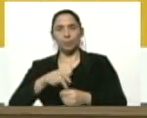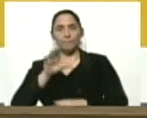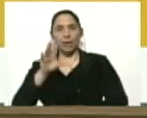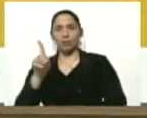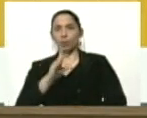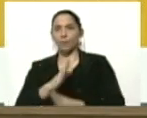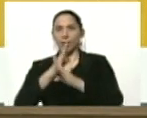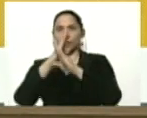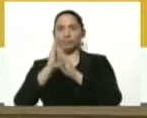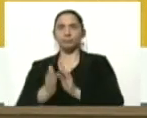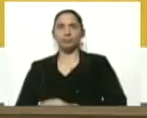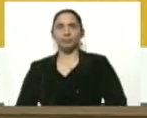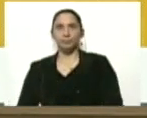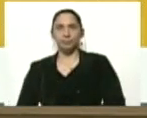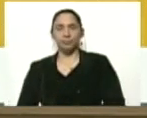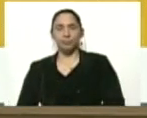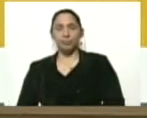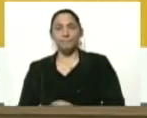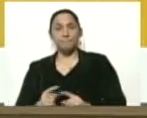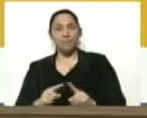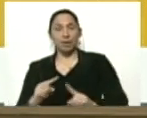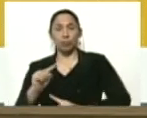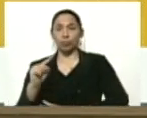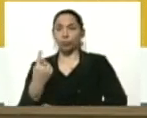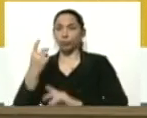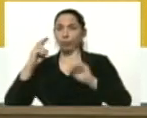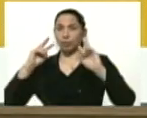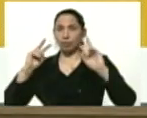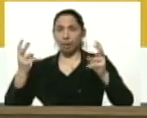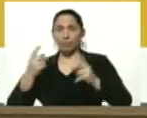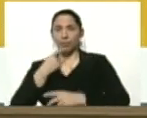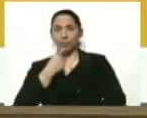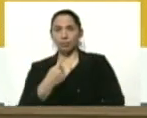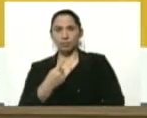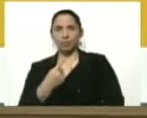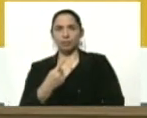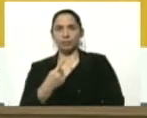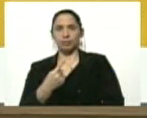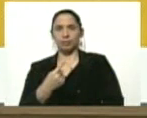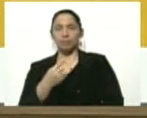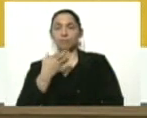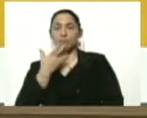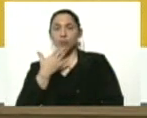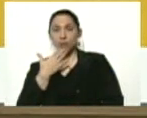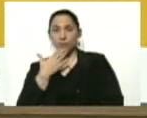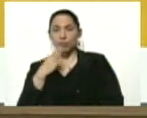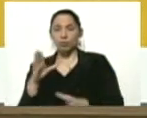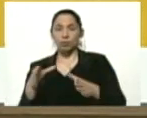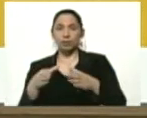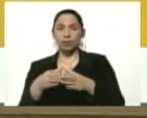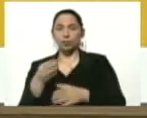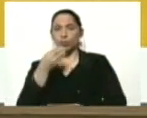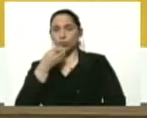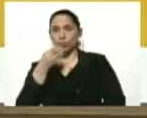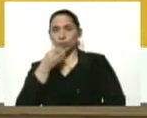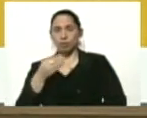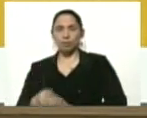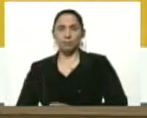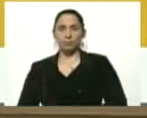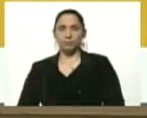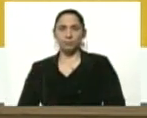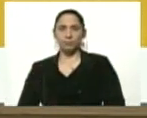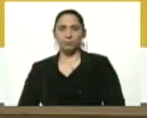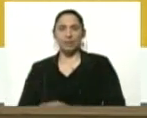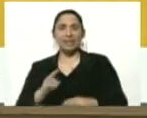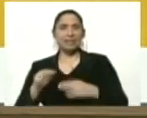no se detenga. Pero uno de los temas que señalaban, por ejemplo, el sector de los alimentos era